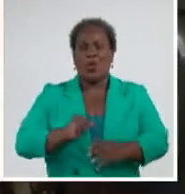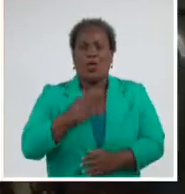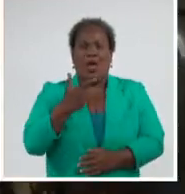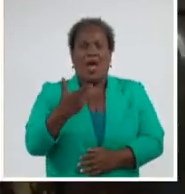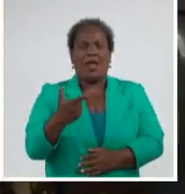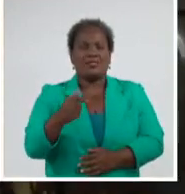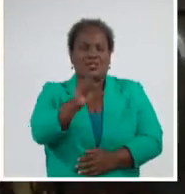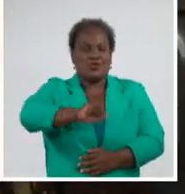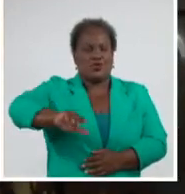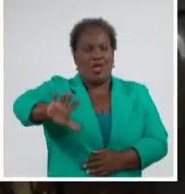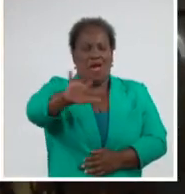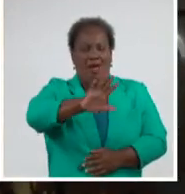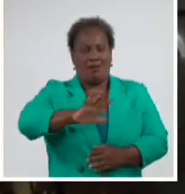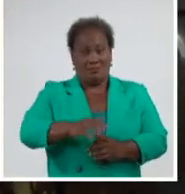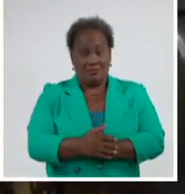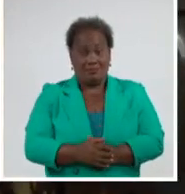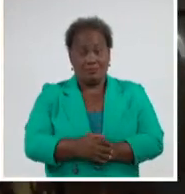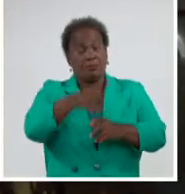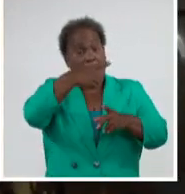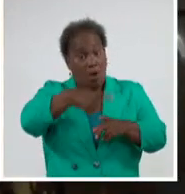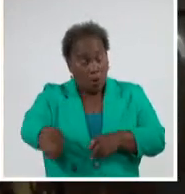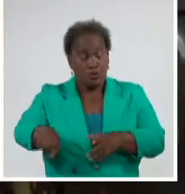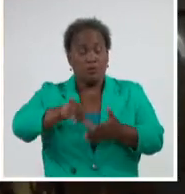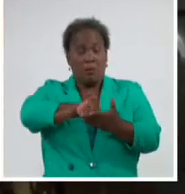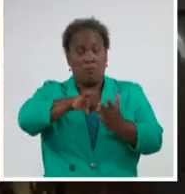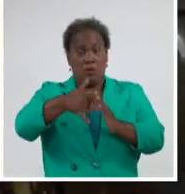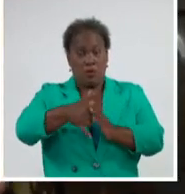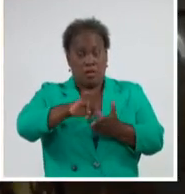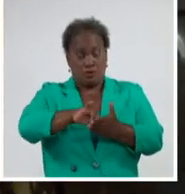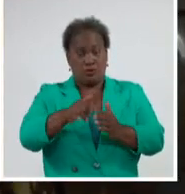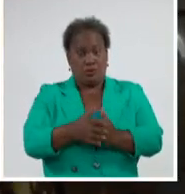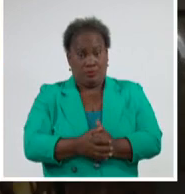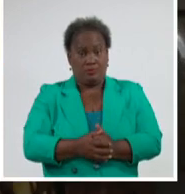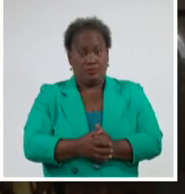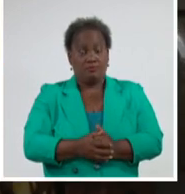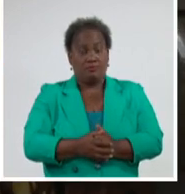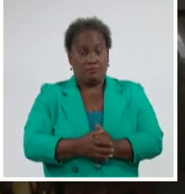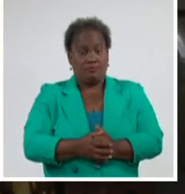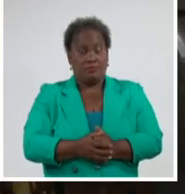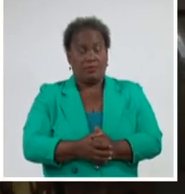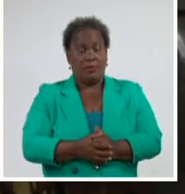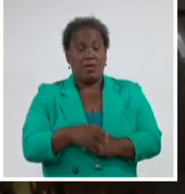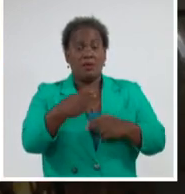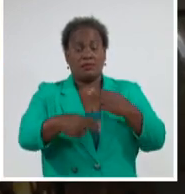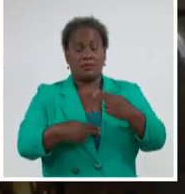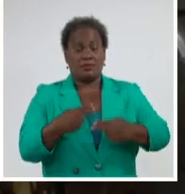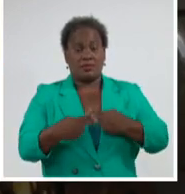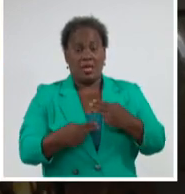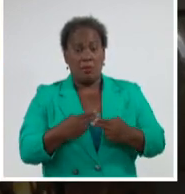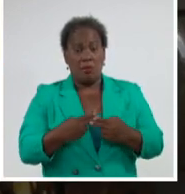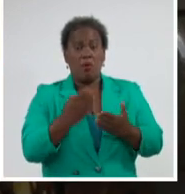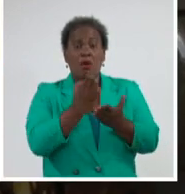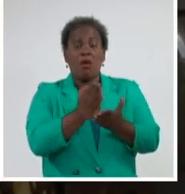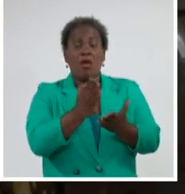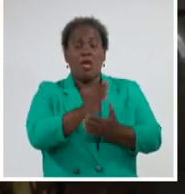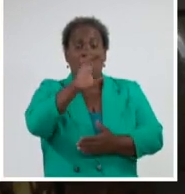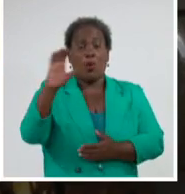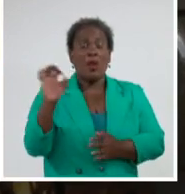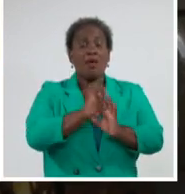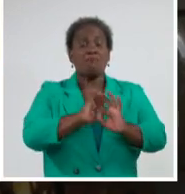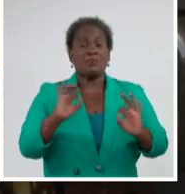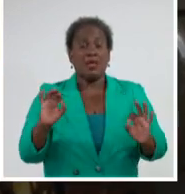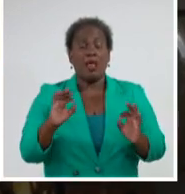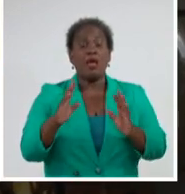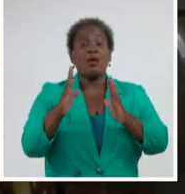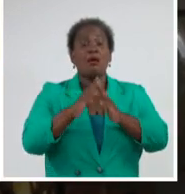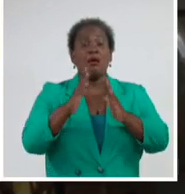sociedad. Otro de los proyectos que también es un proyecto itinerante que realizamos por las escuelas especiales y las casas de